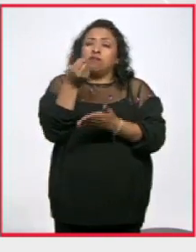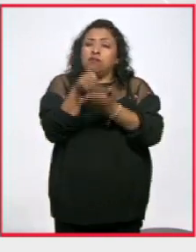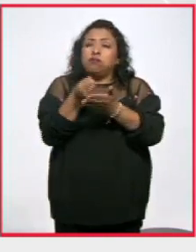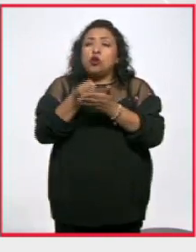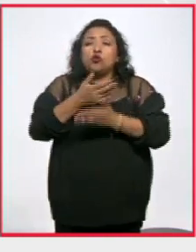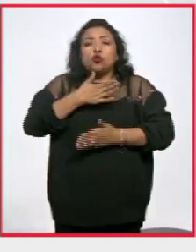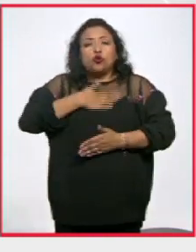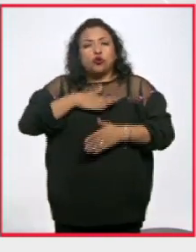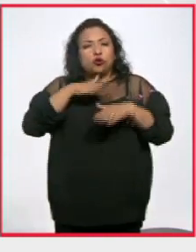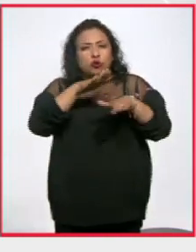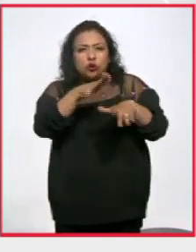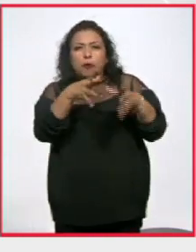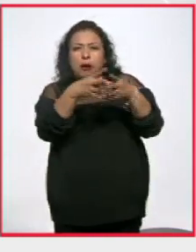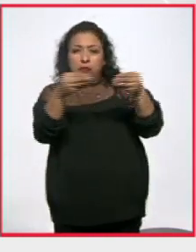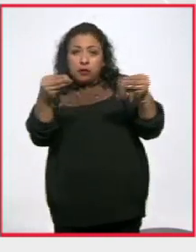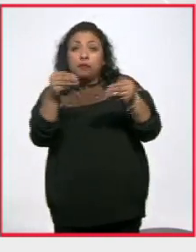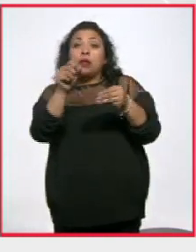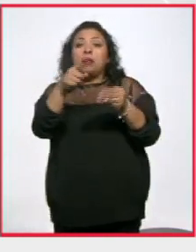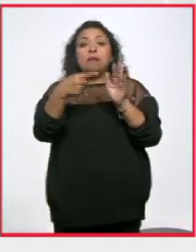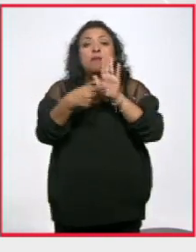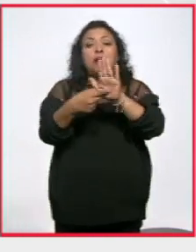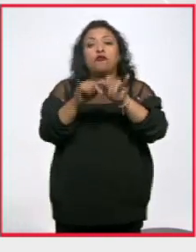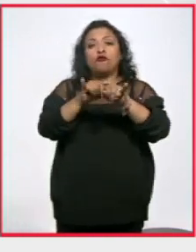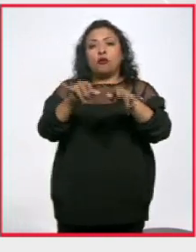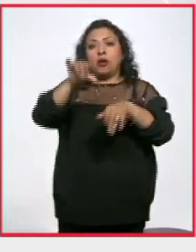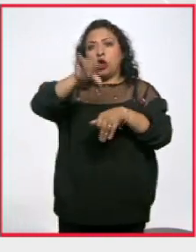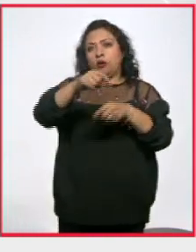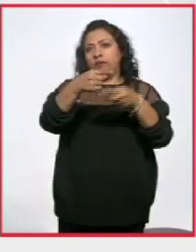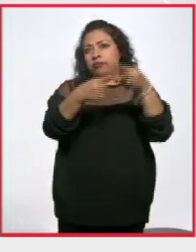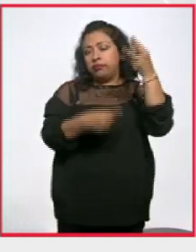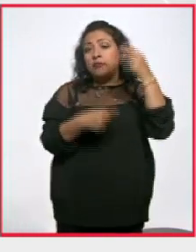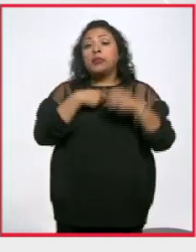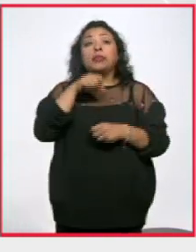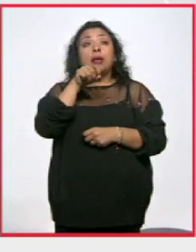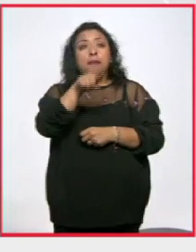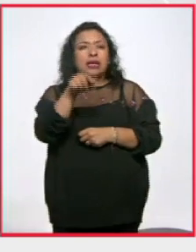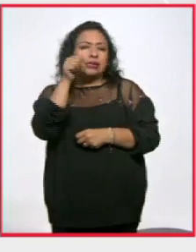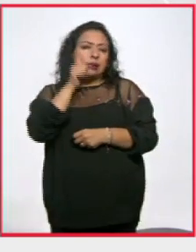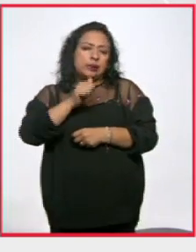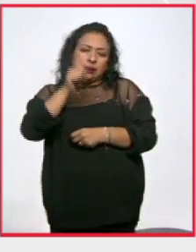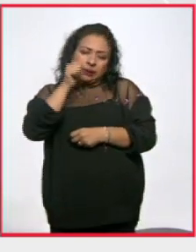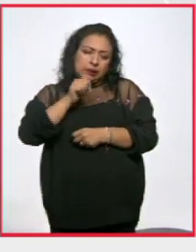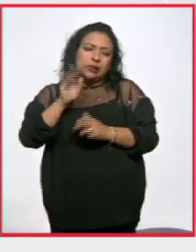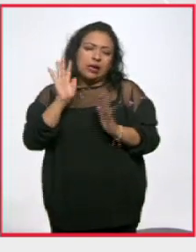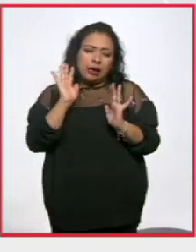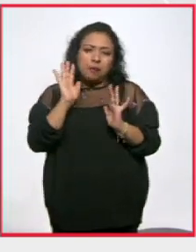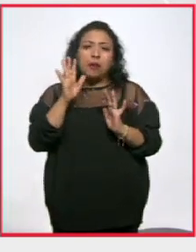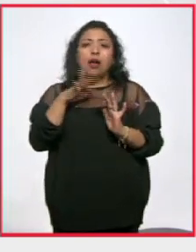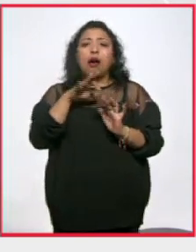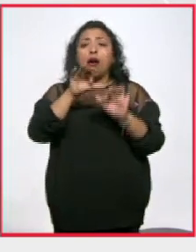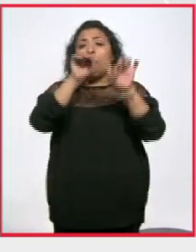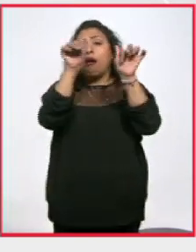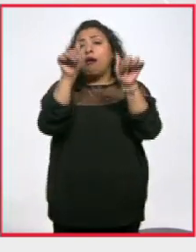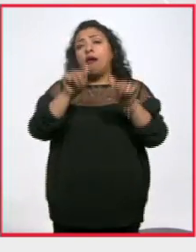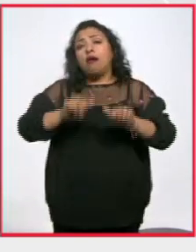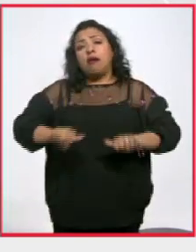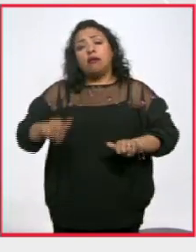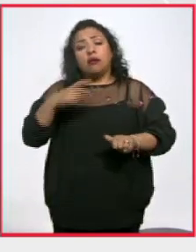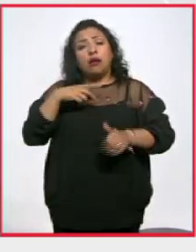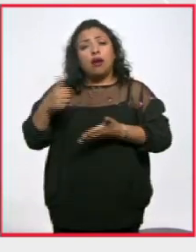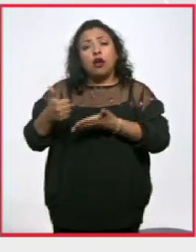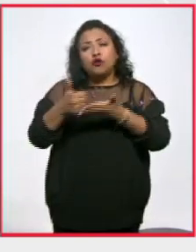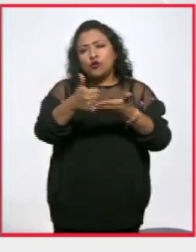en torno a ellos. Y mucho se refleja en la información que tenemos el día de hoy. Y también, por supuesto, como siempre ha sido en el arte, que es una